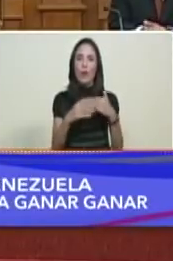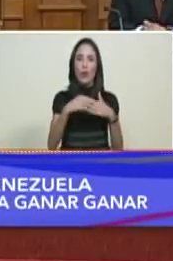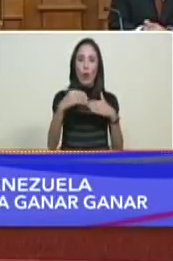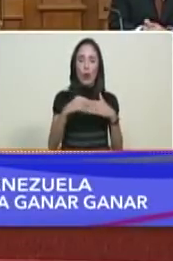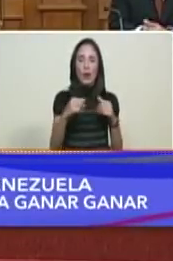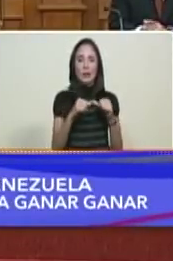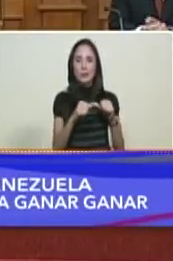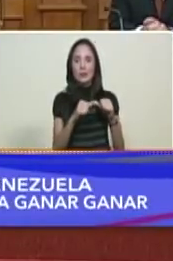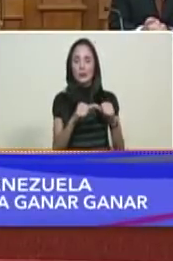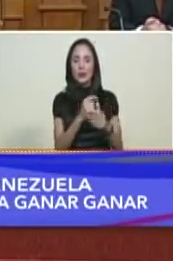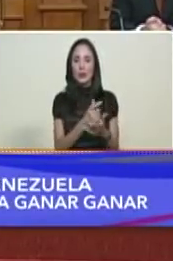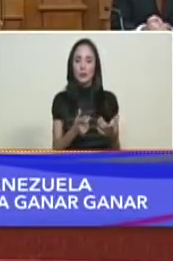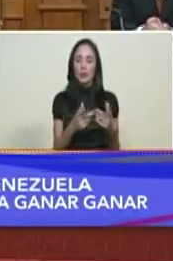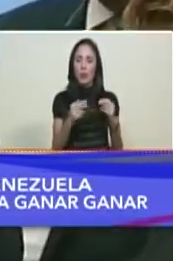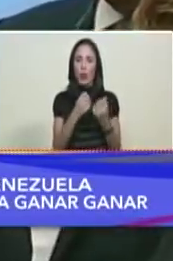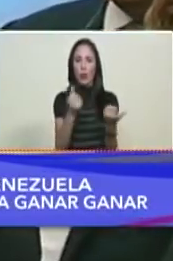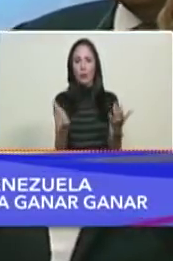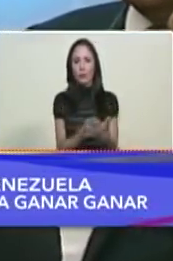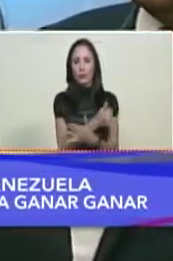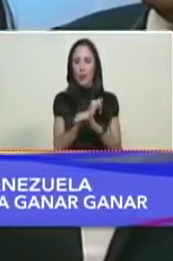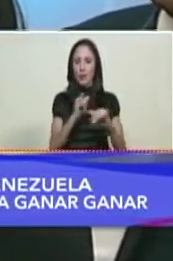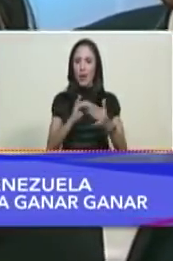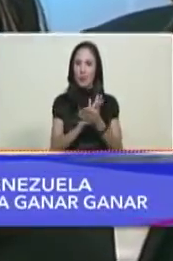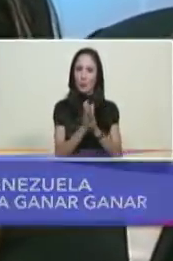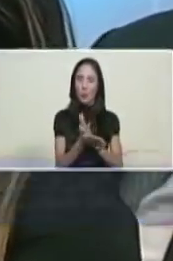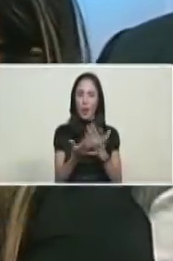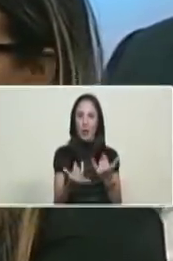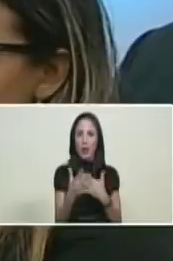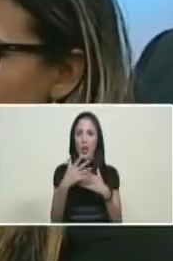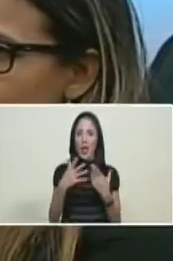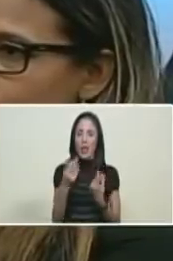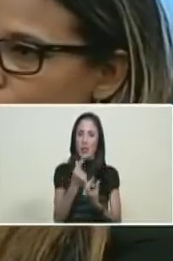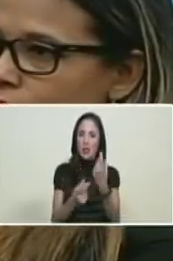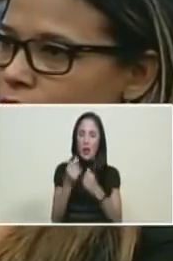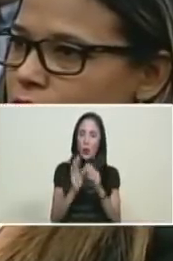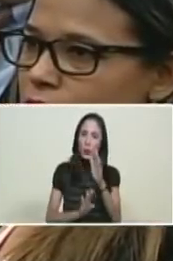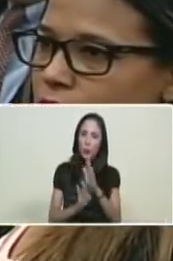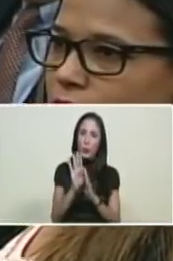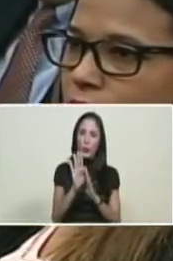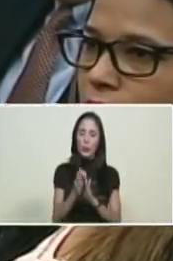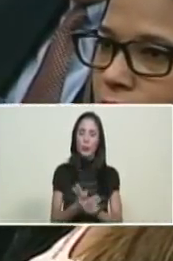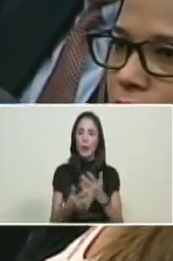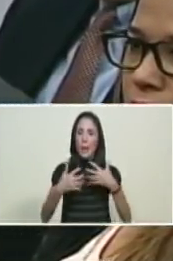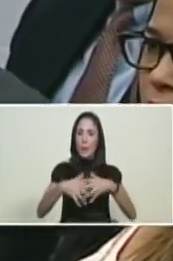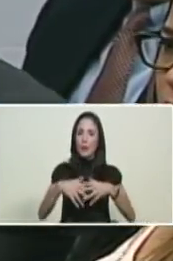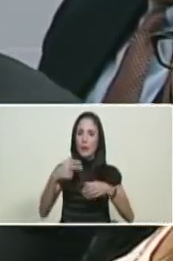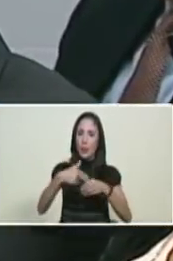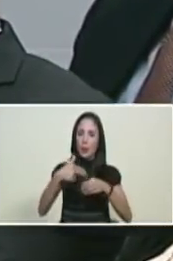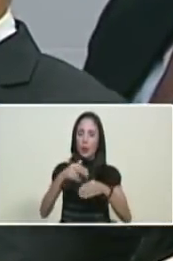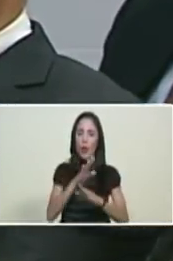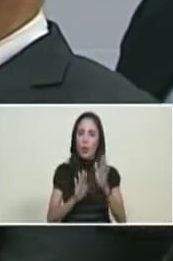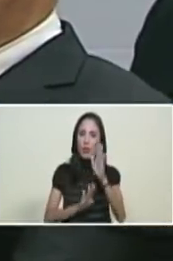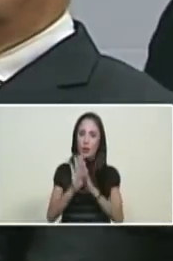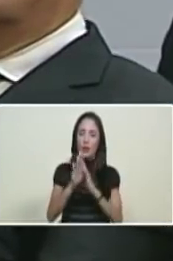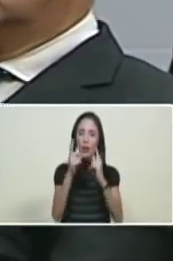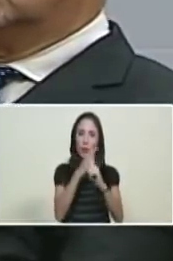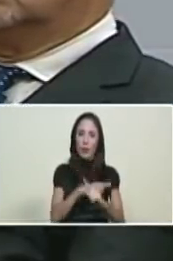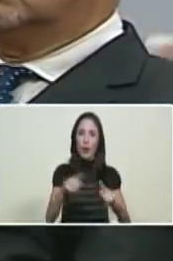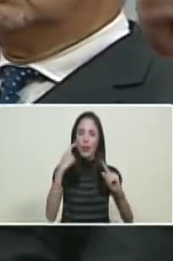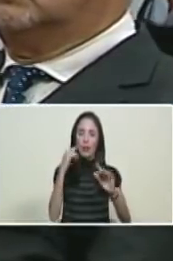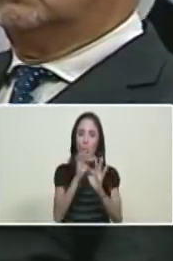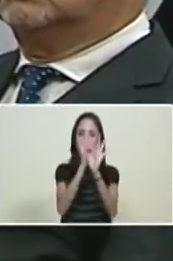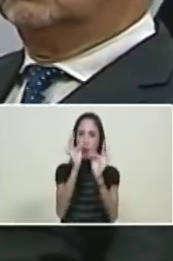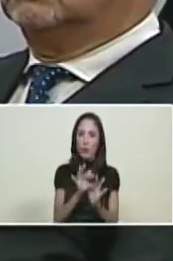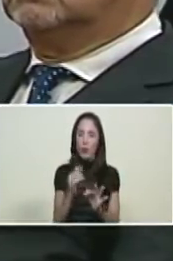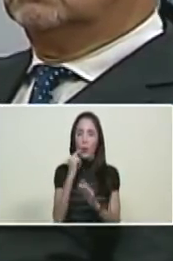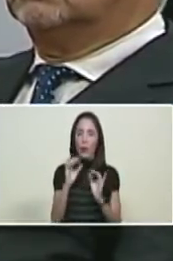y debe utilizar la riqueza petrolera como palanca para el desarrollo diversificado de todos